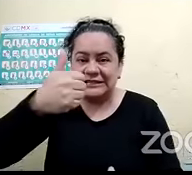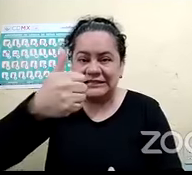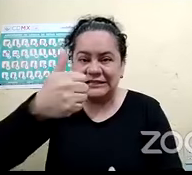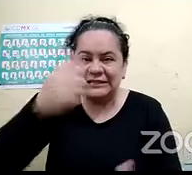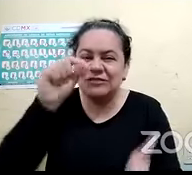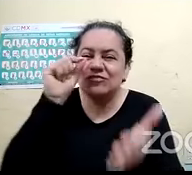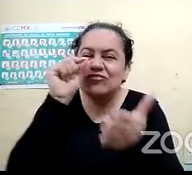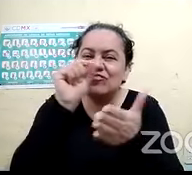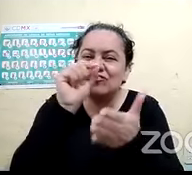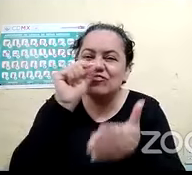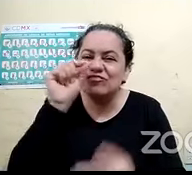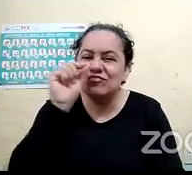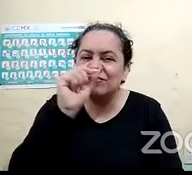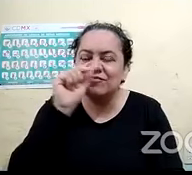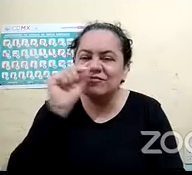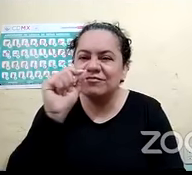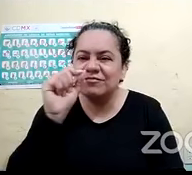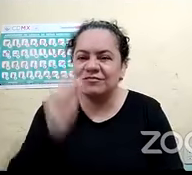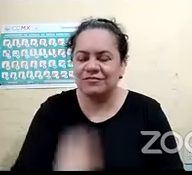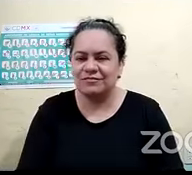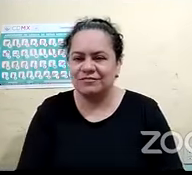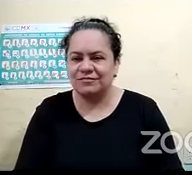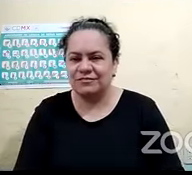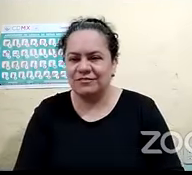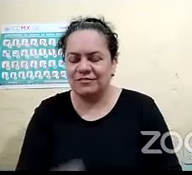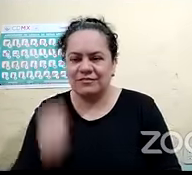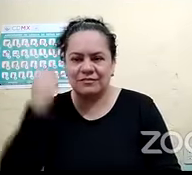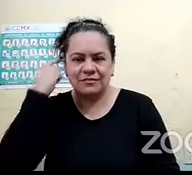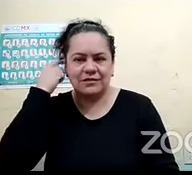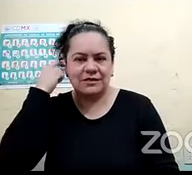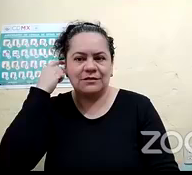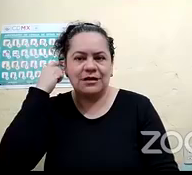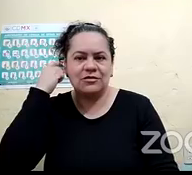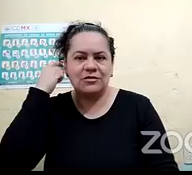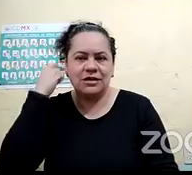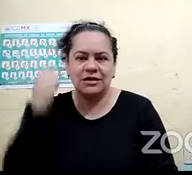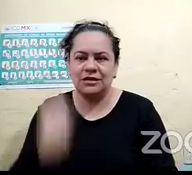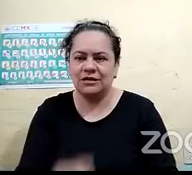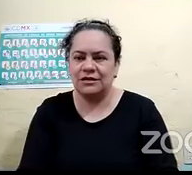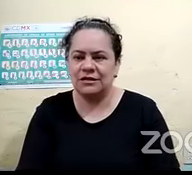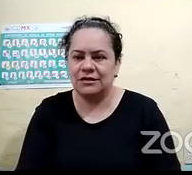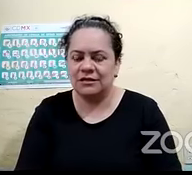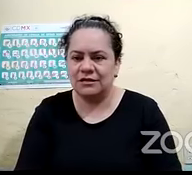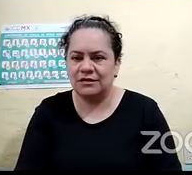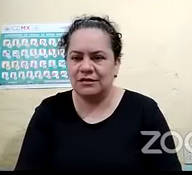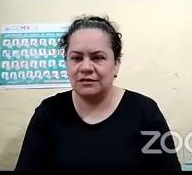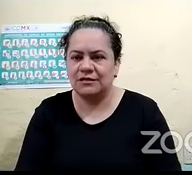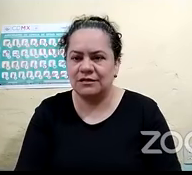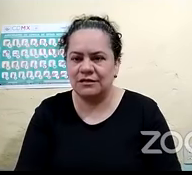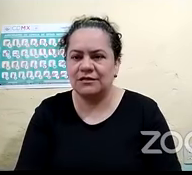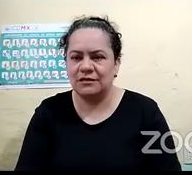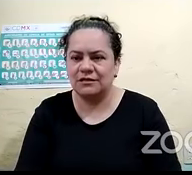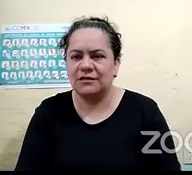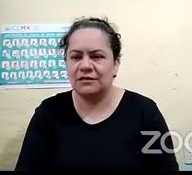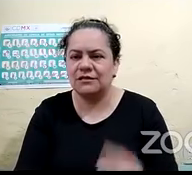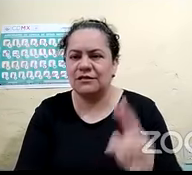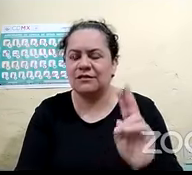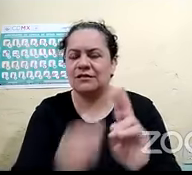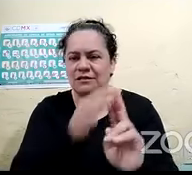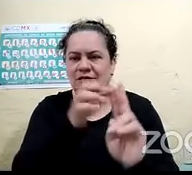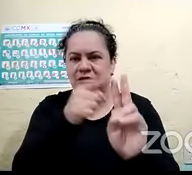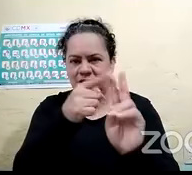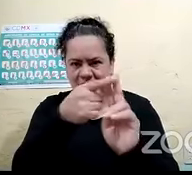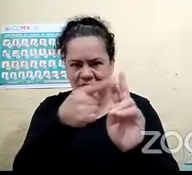podemos decir que, por ejemplo, en el dedo índice, cada falange, si nosotros sentimos nuestros dedos,